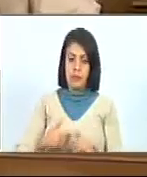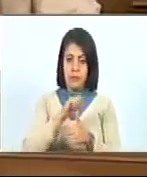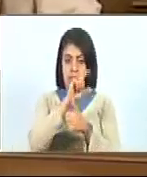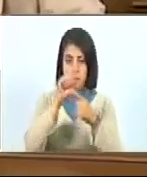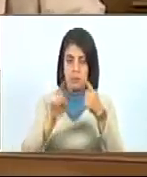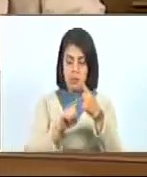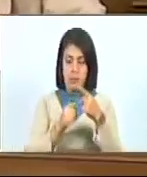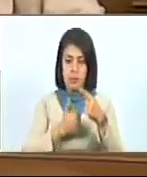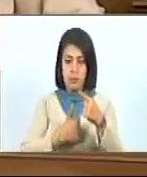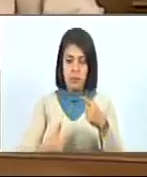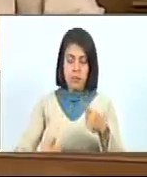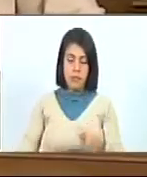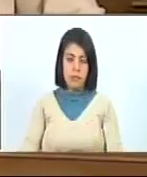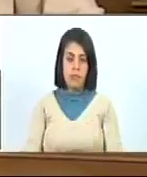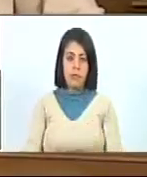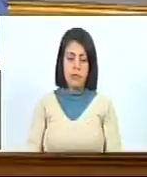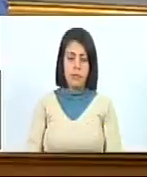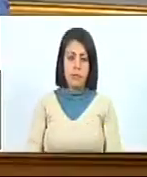vicepresidente.